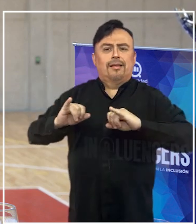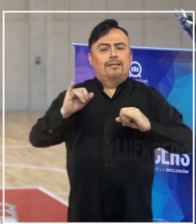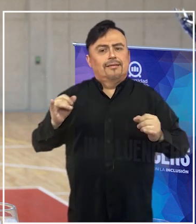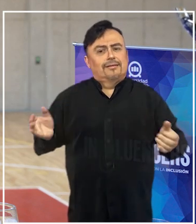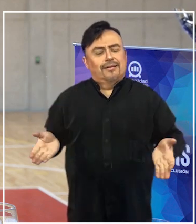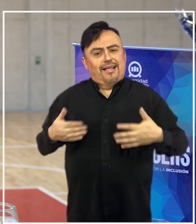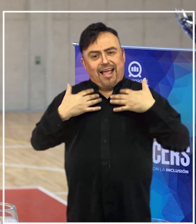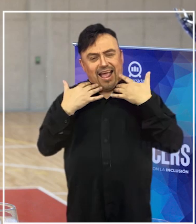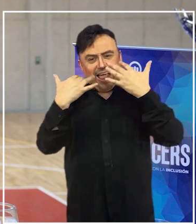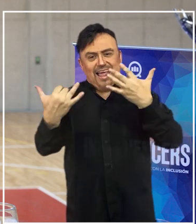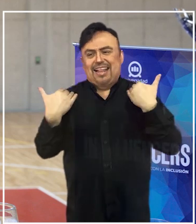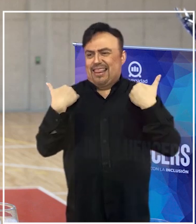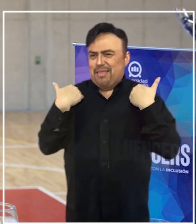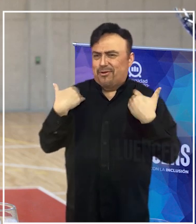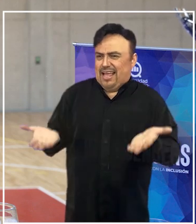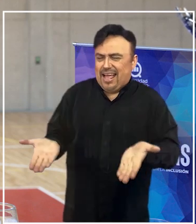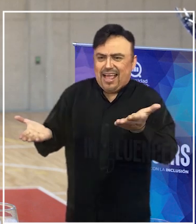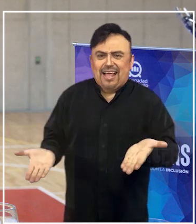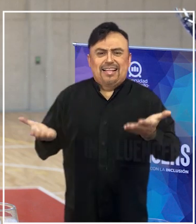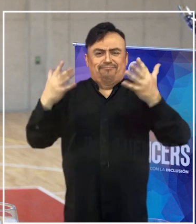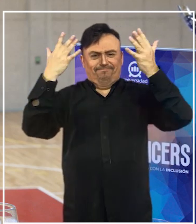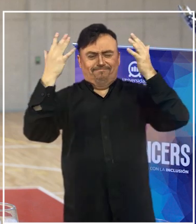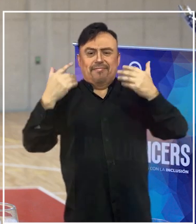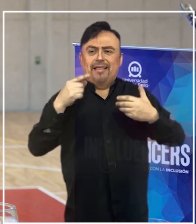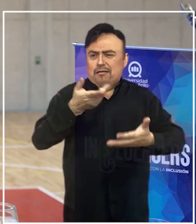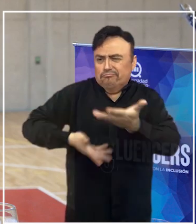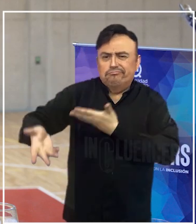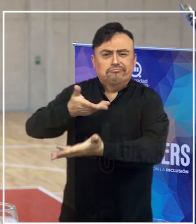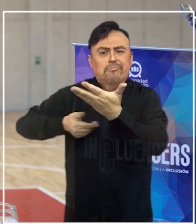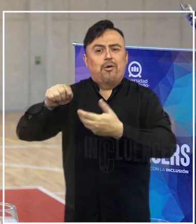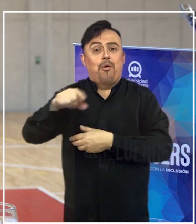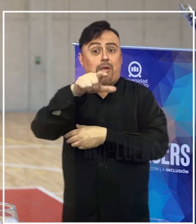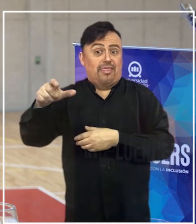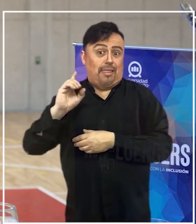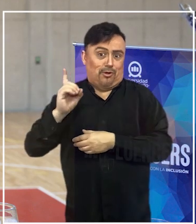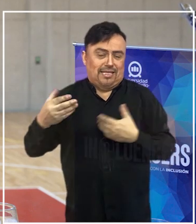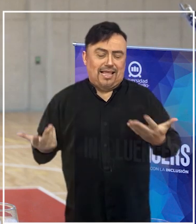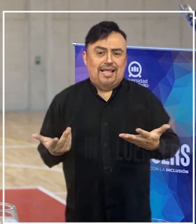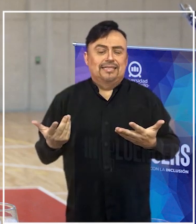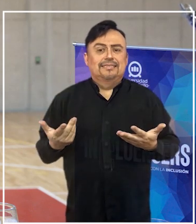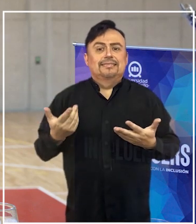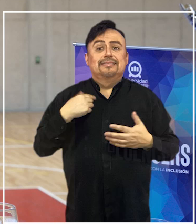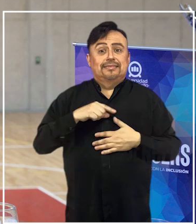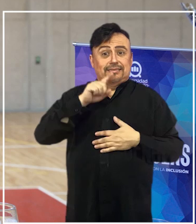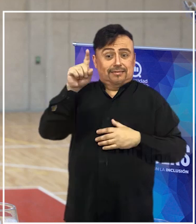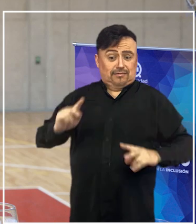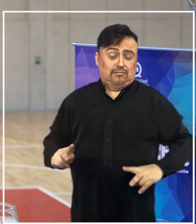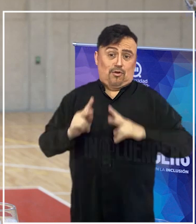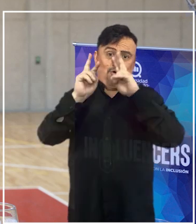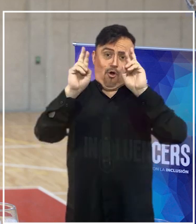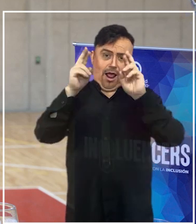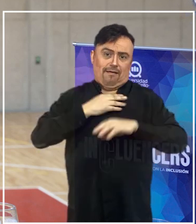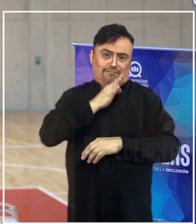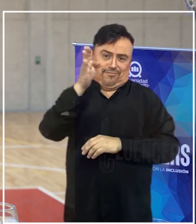alegrándose de los deportistas, compartiendo con ellos cuando es posible, espero estar en París y por supuesto